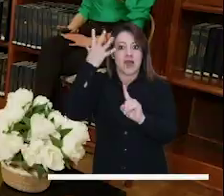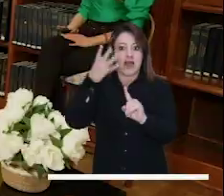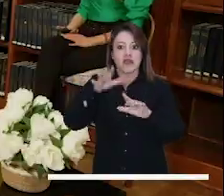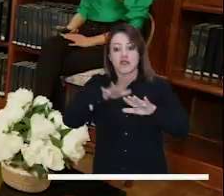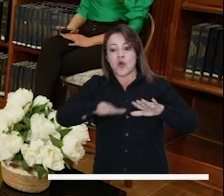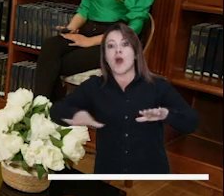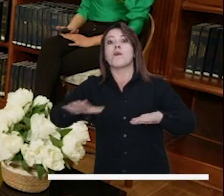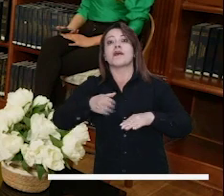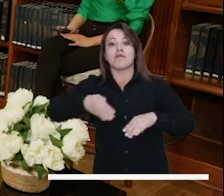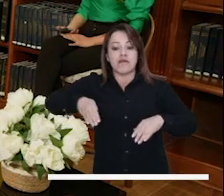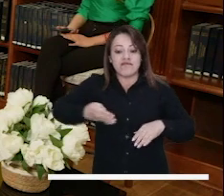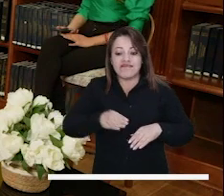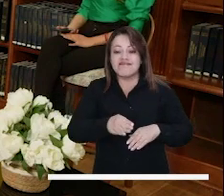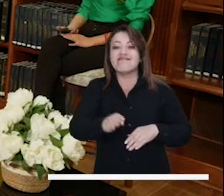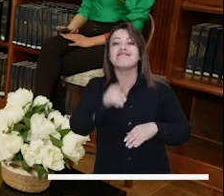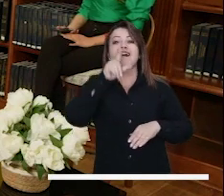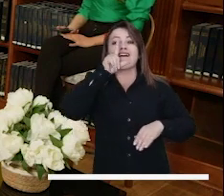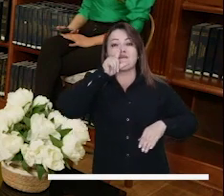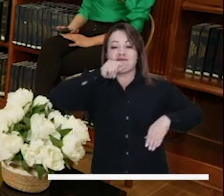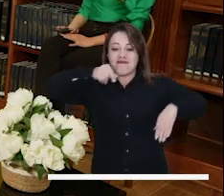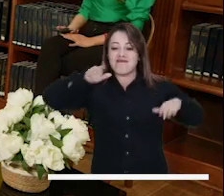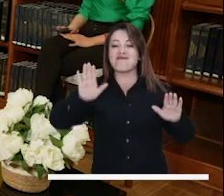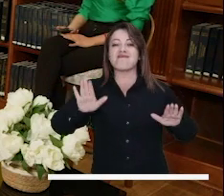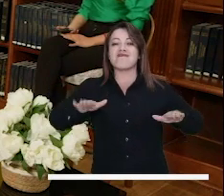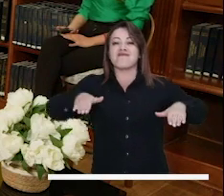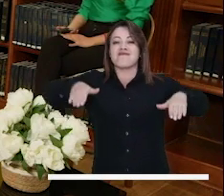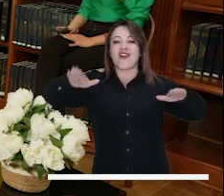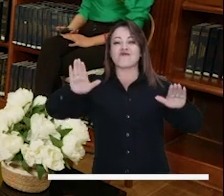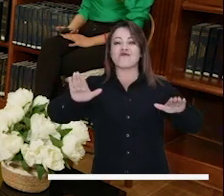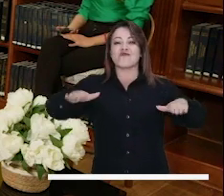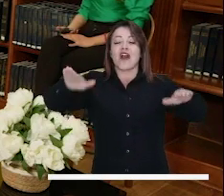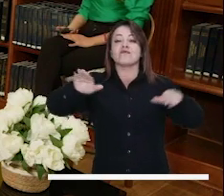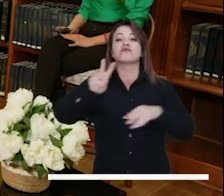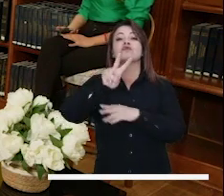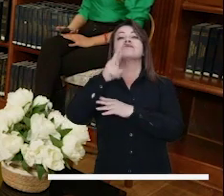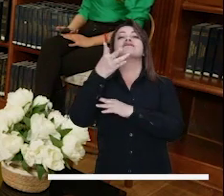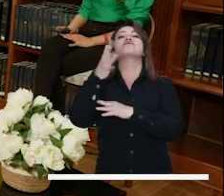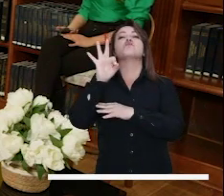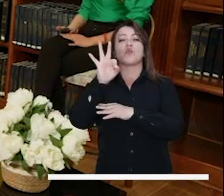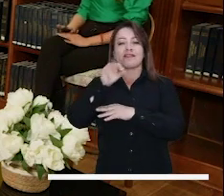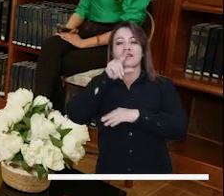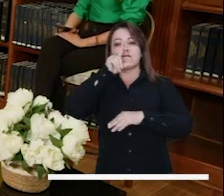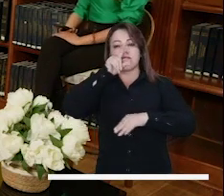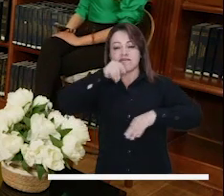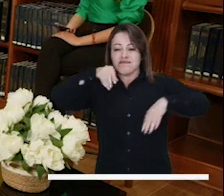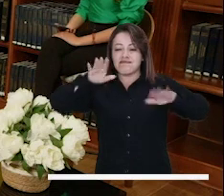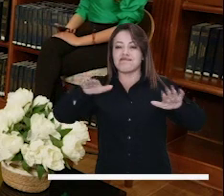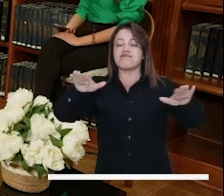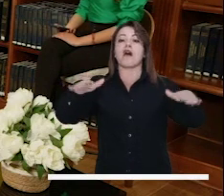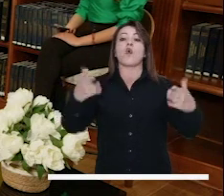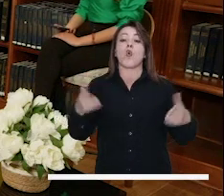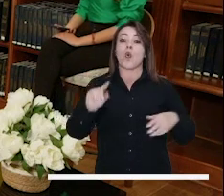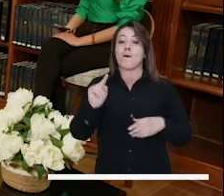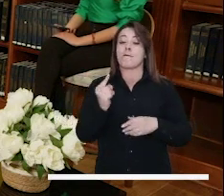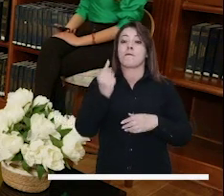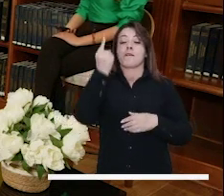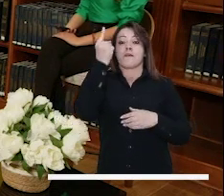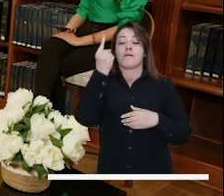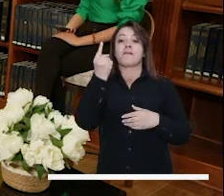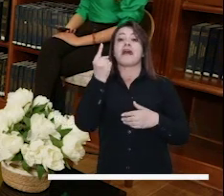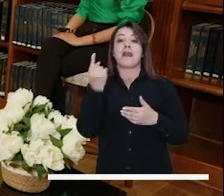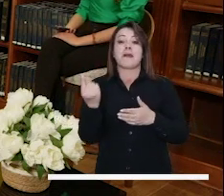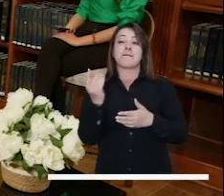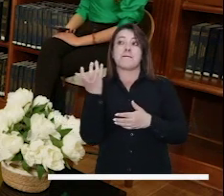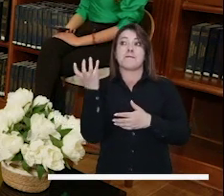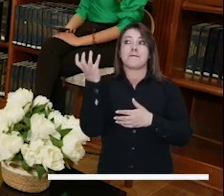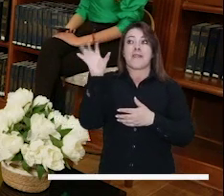En avifauna, por ejemplo, más de 250 especies de aves. Un reto es que siendo el primer